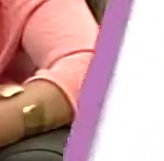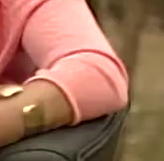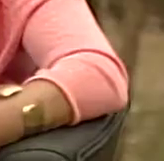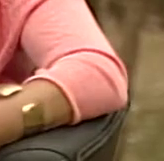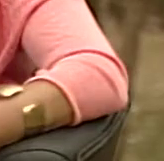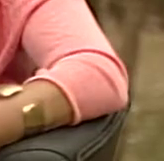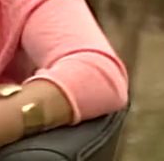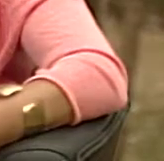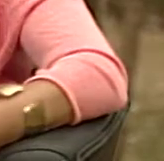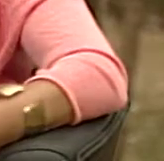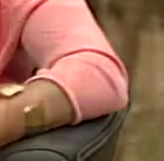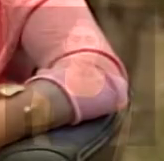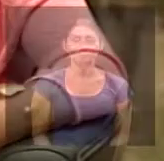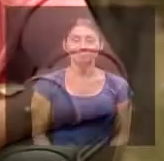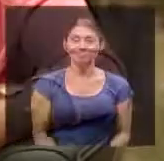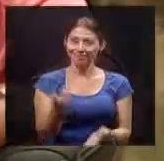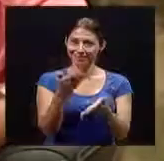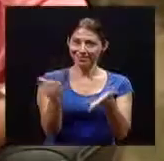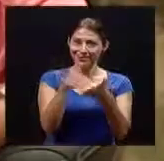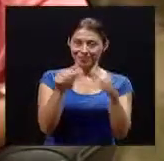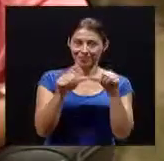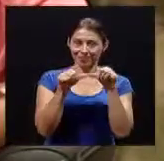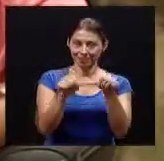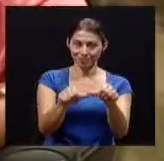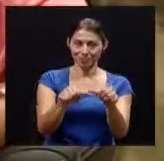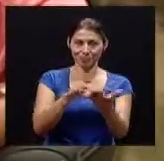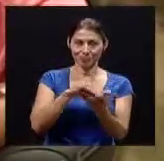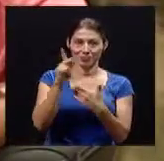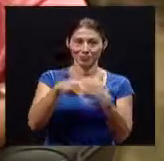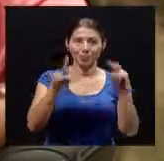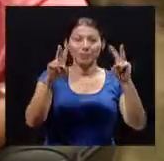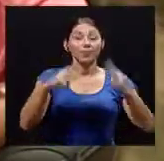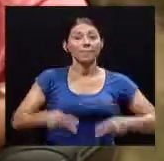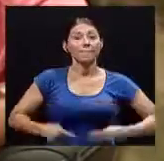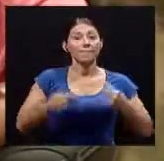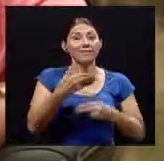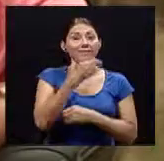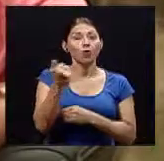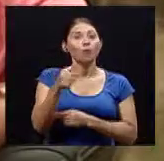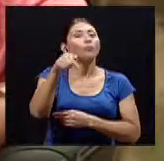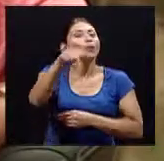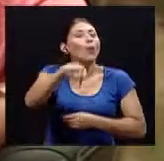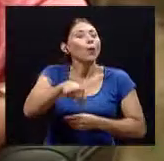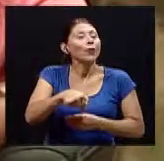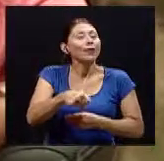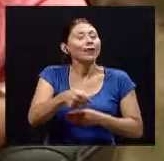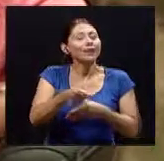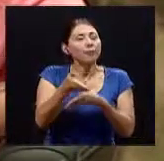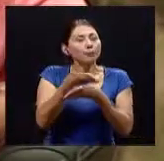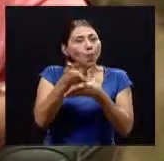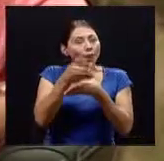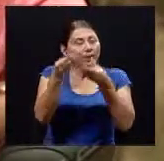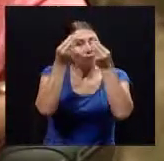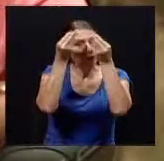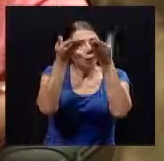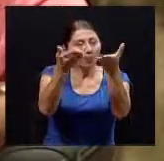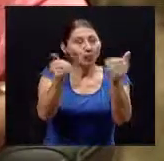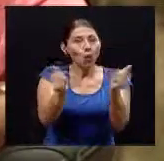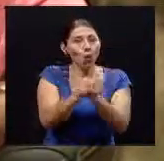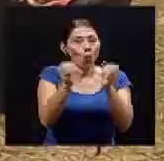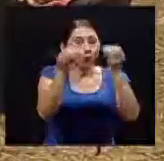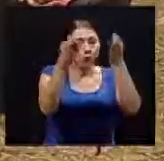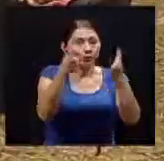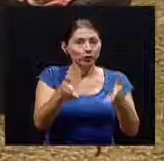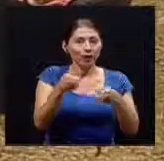estamos de regreso en vivir mejor hoy estamos compartiendo información con la profesora Judit